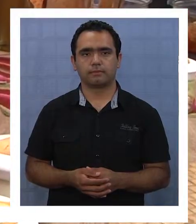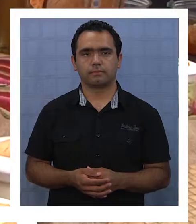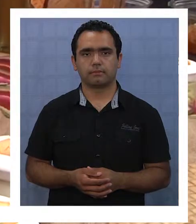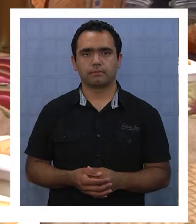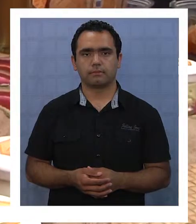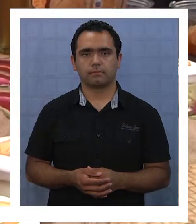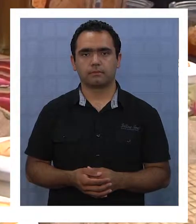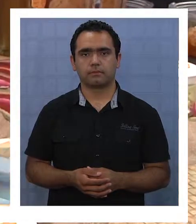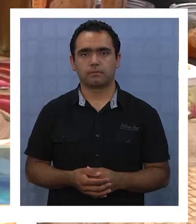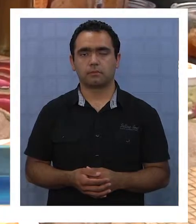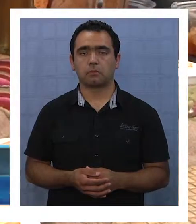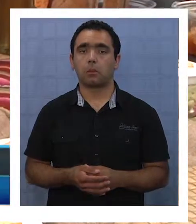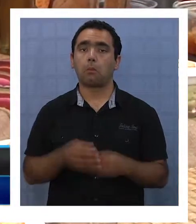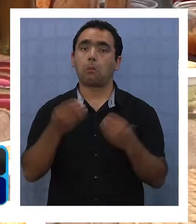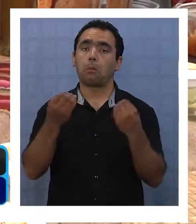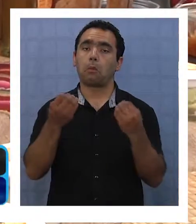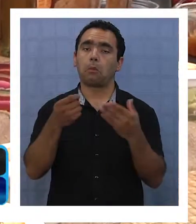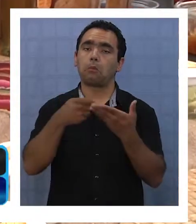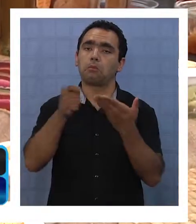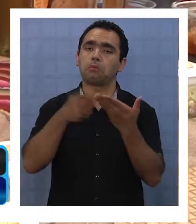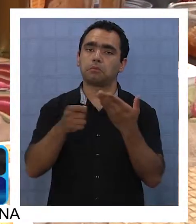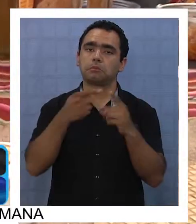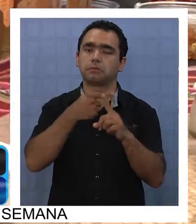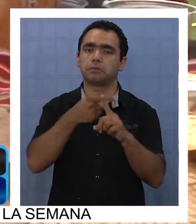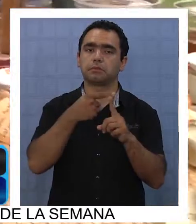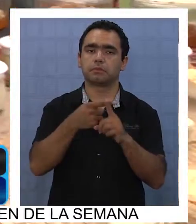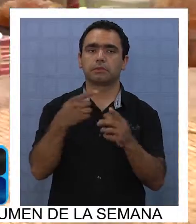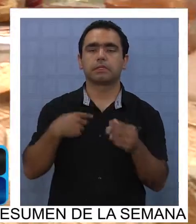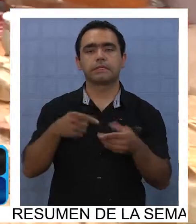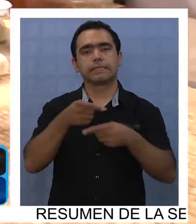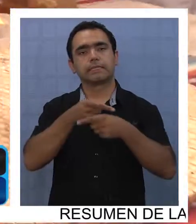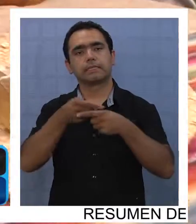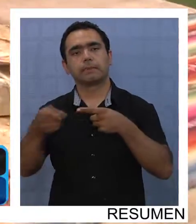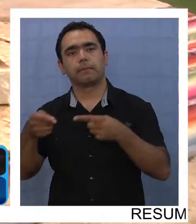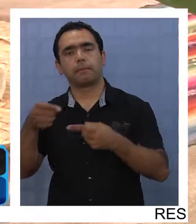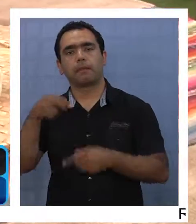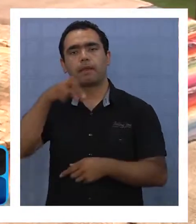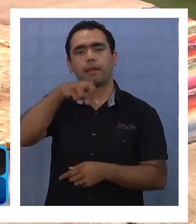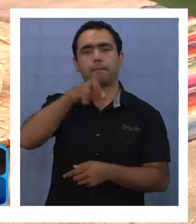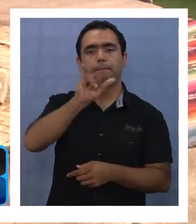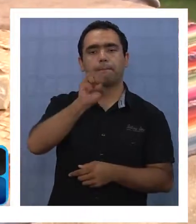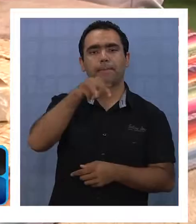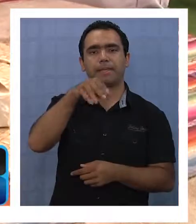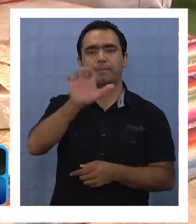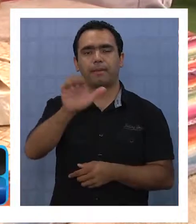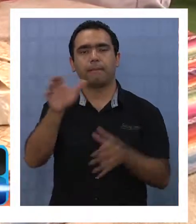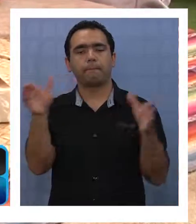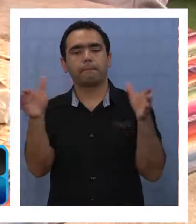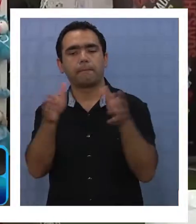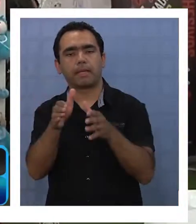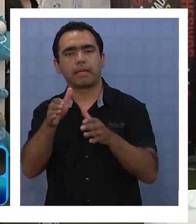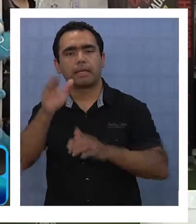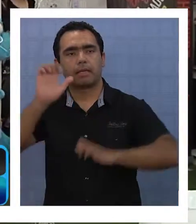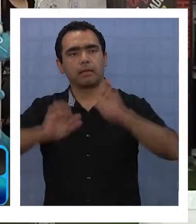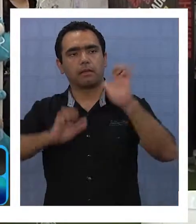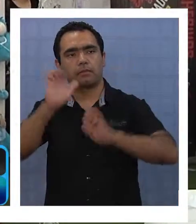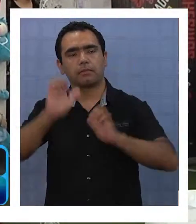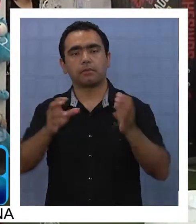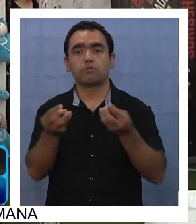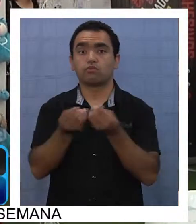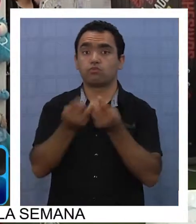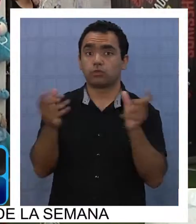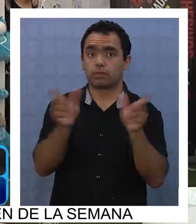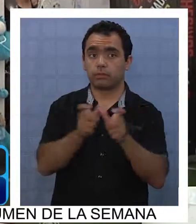Un buen balance dejó la semana de la PYME de la región de Tarapacá, en donde cientos de emprendedores tuvieron la oportunidad de participar